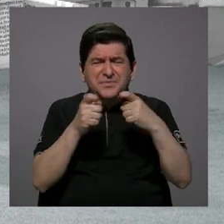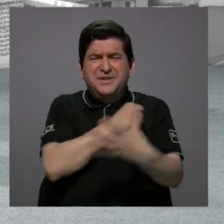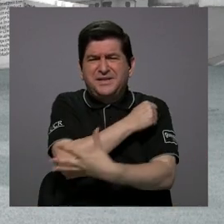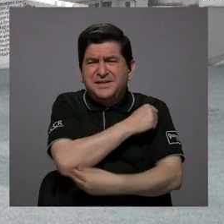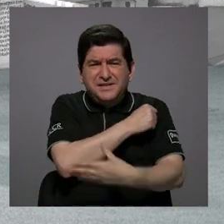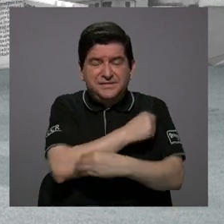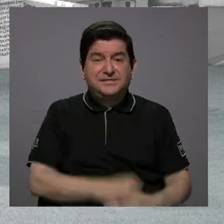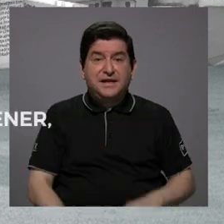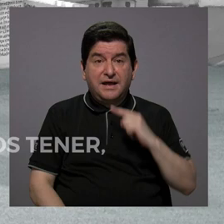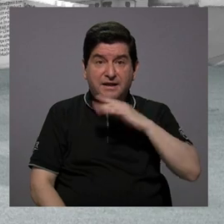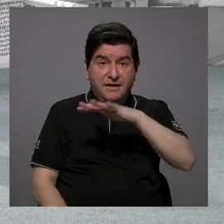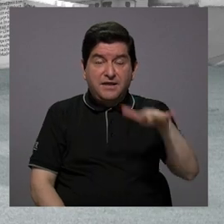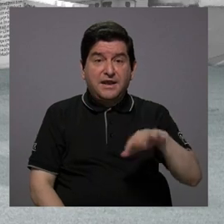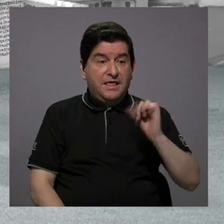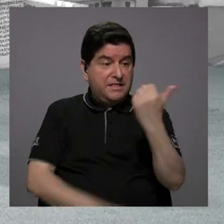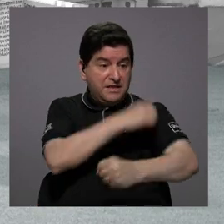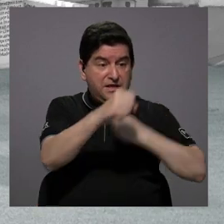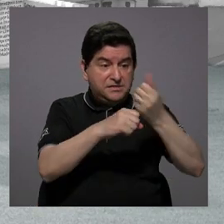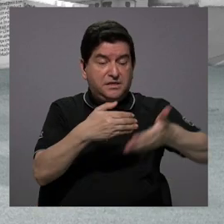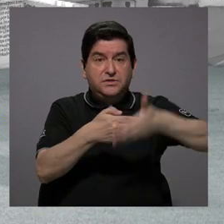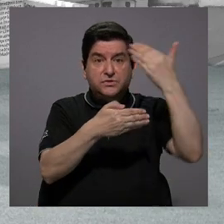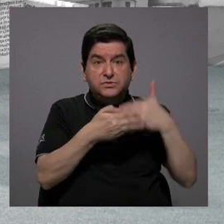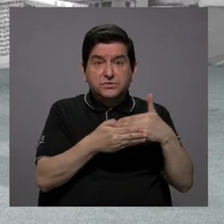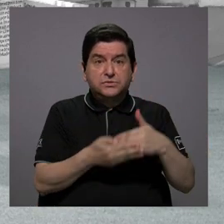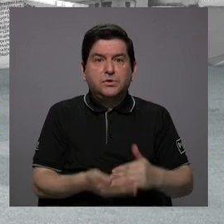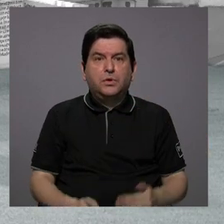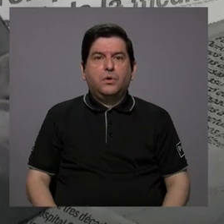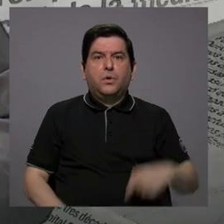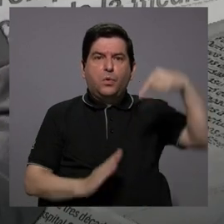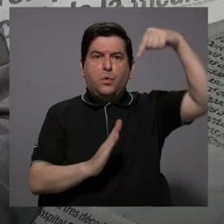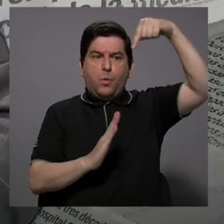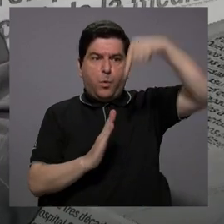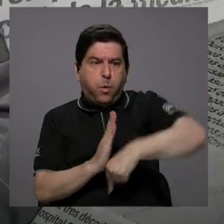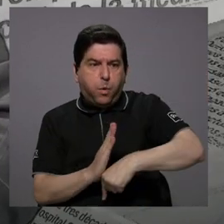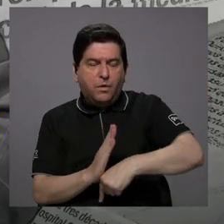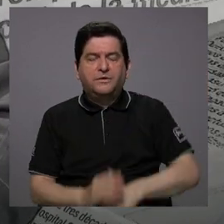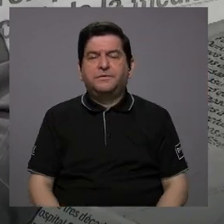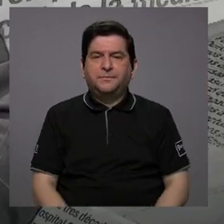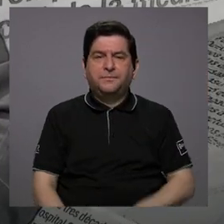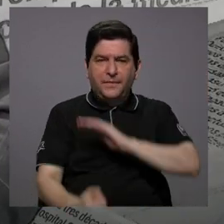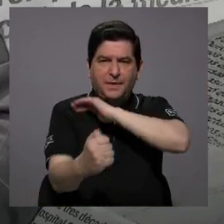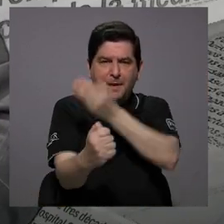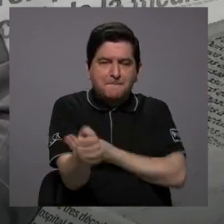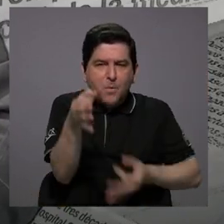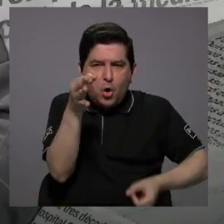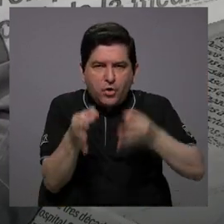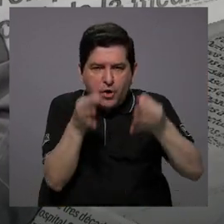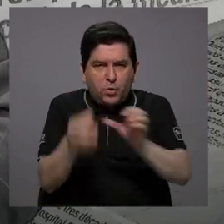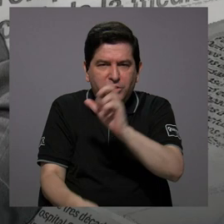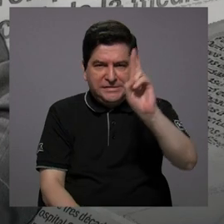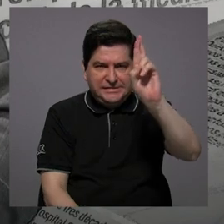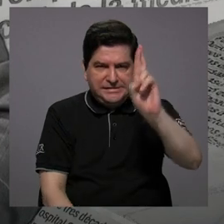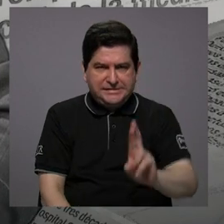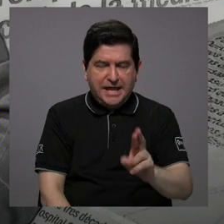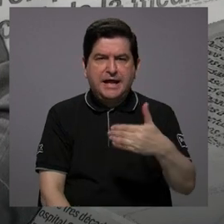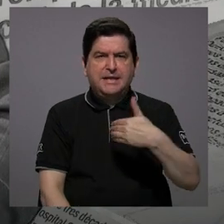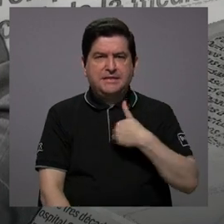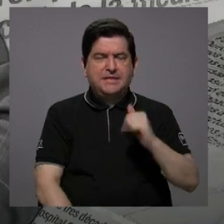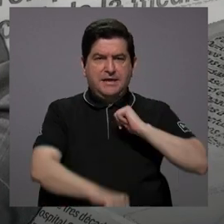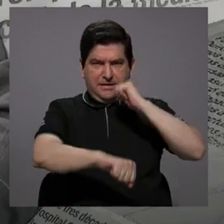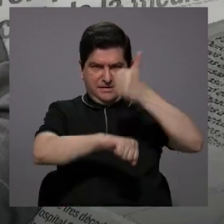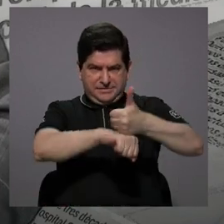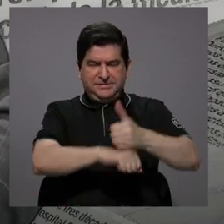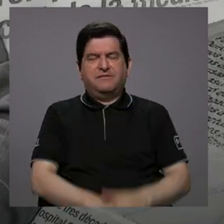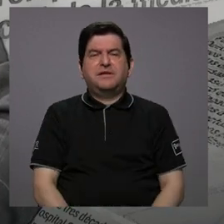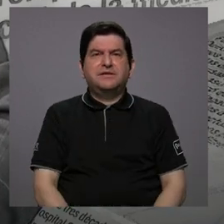realidad de hace más de una década se ha acrecentado hoy. El Poder Judicial costarricense tiene asignado,